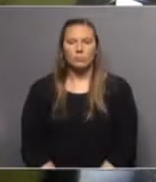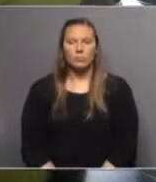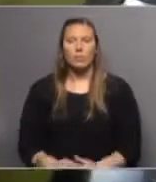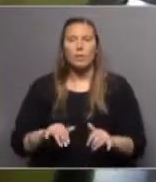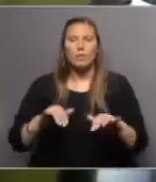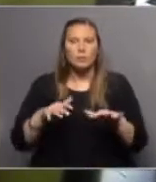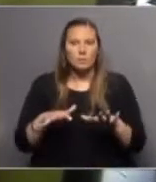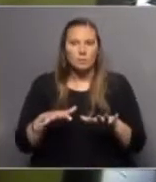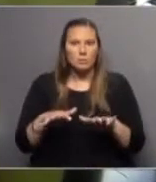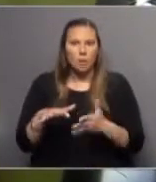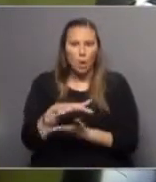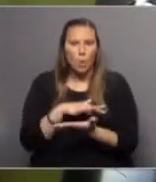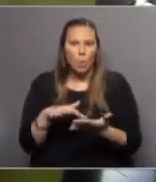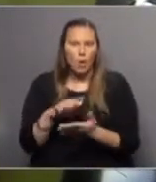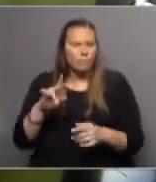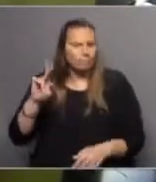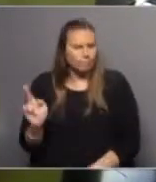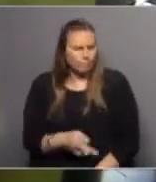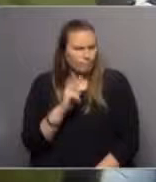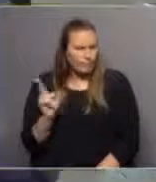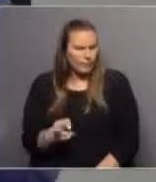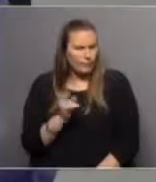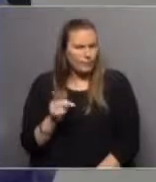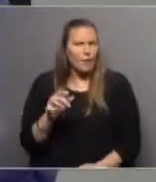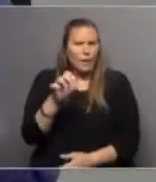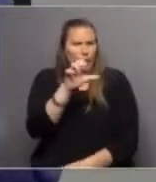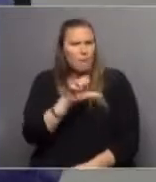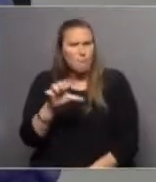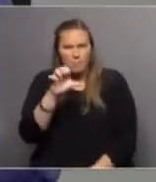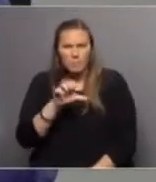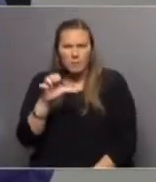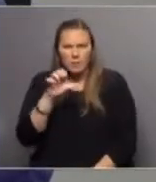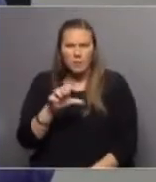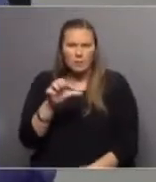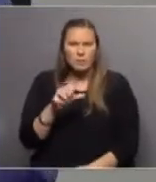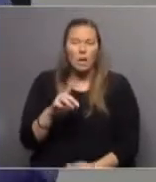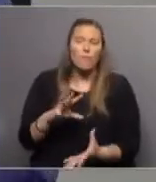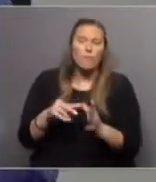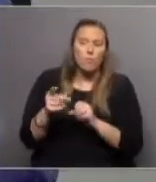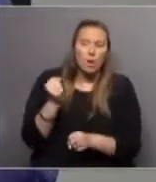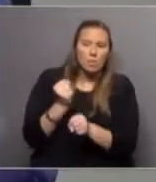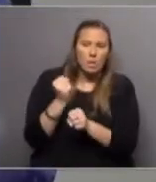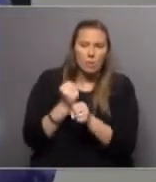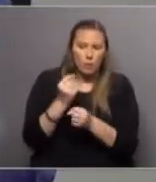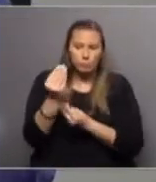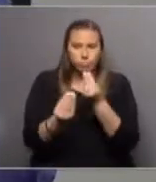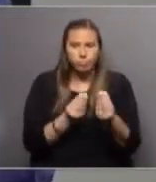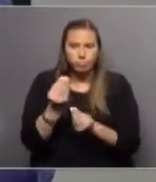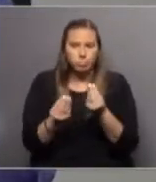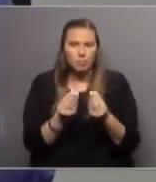Ya de por sí, Daniel, es un lugar atípico con estas empresas, con este perfil en cuanto a los puestos de trabajo que se generan.